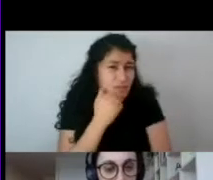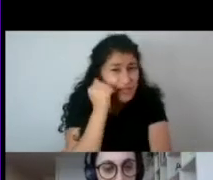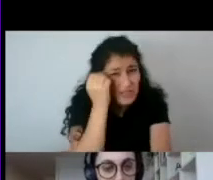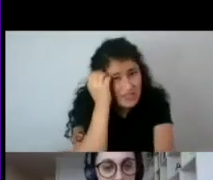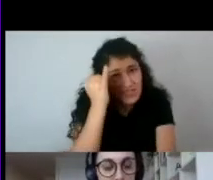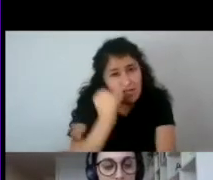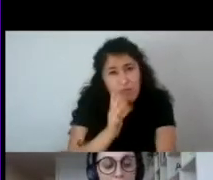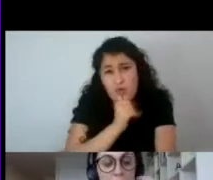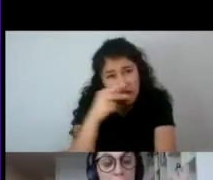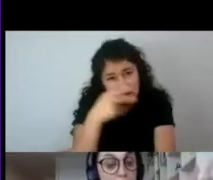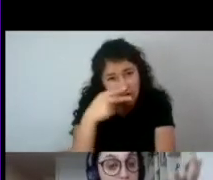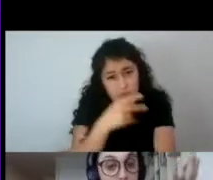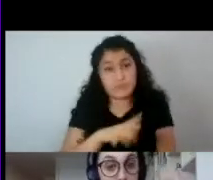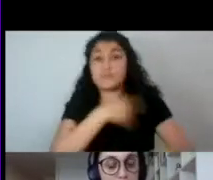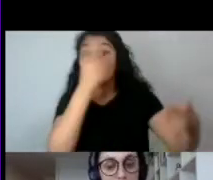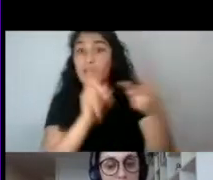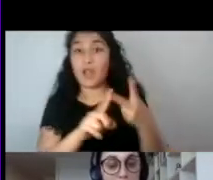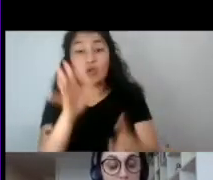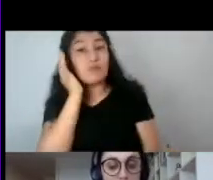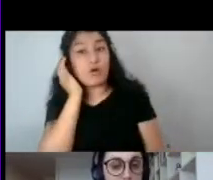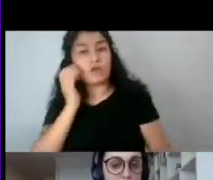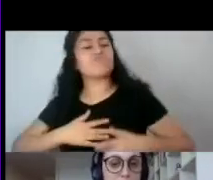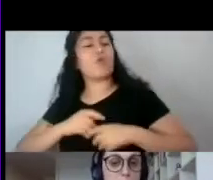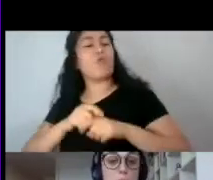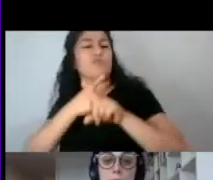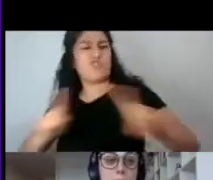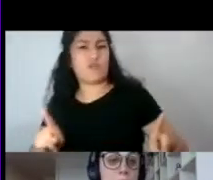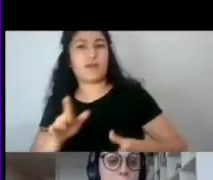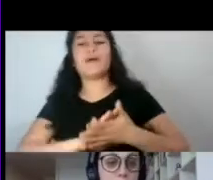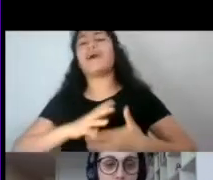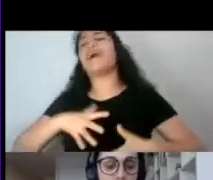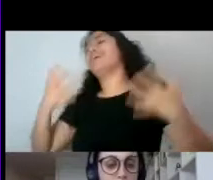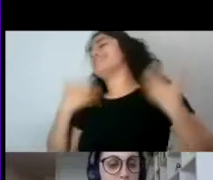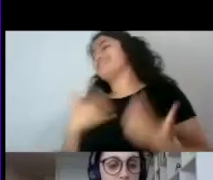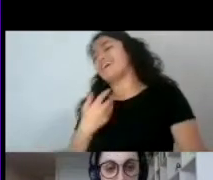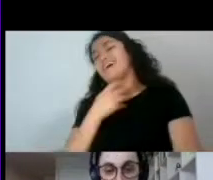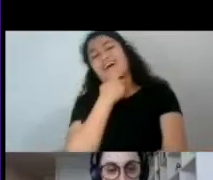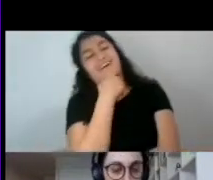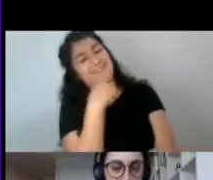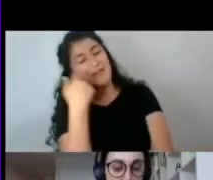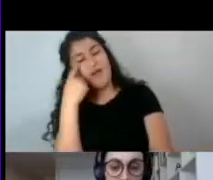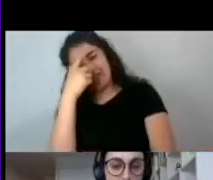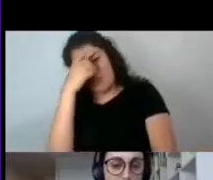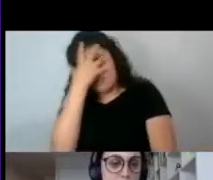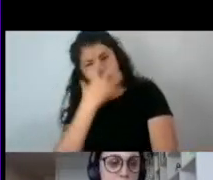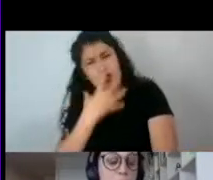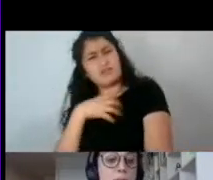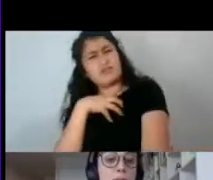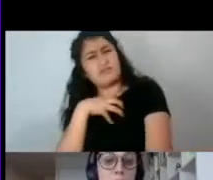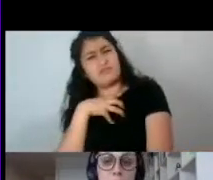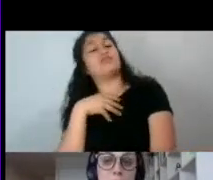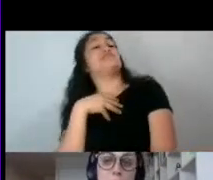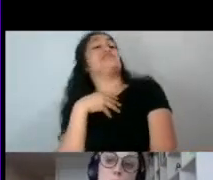virgen. La otra chica se va al extremo, es extrovertida y sarcástica, tiene un genio insoportable y una